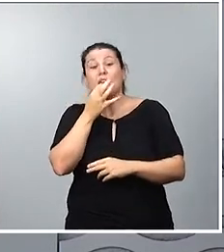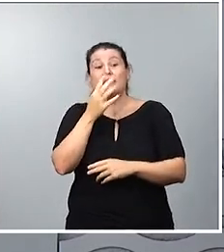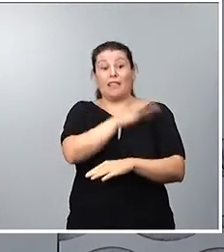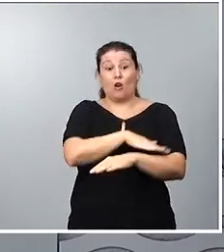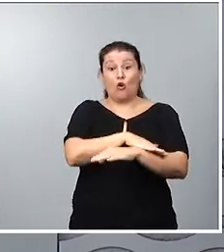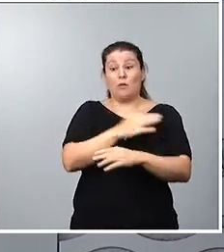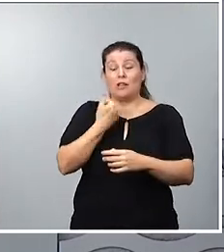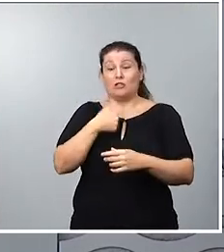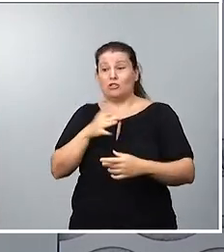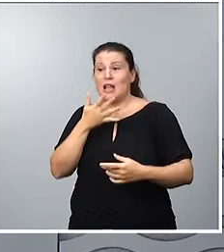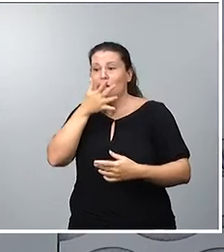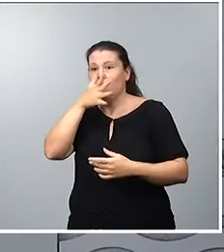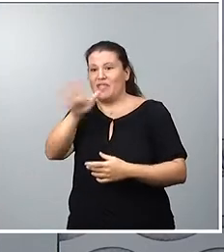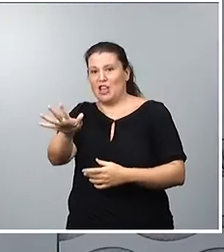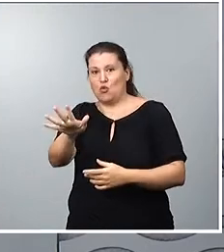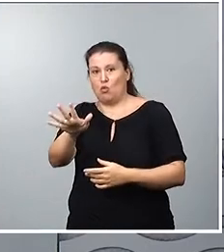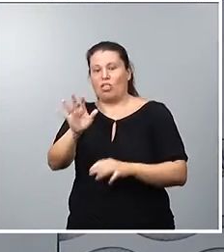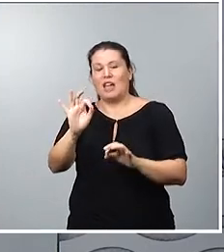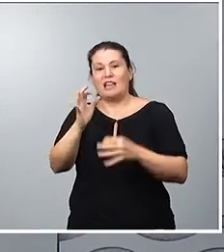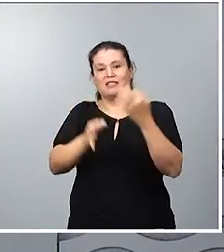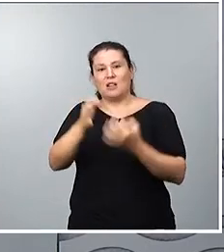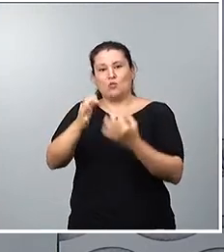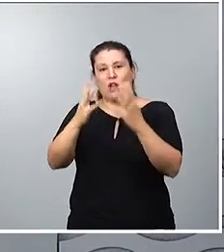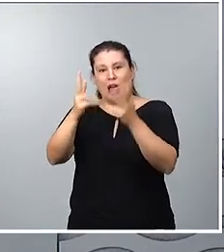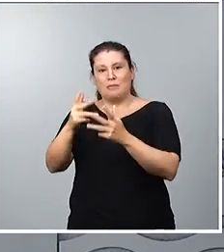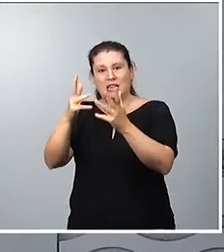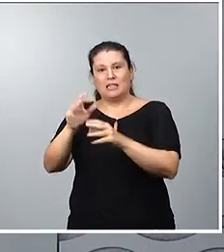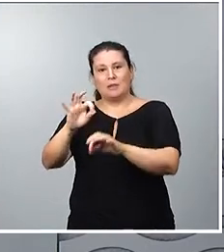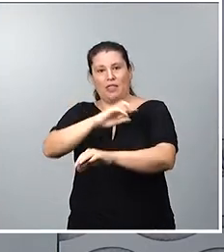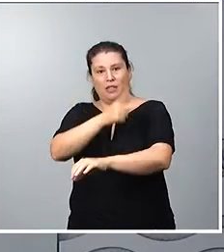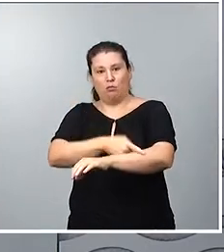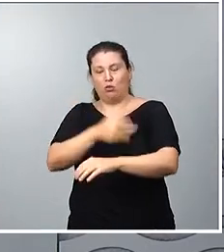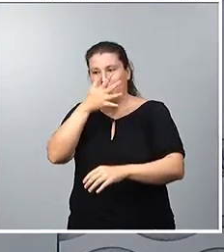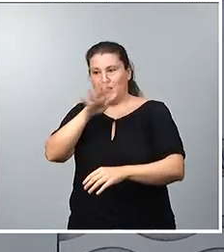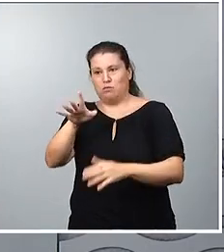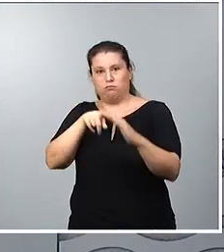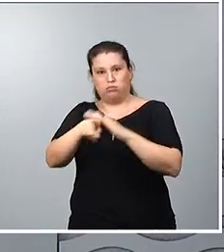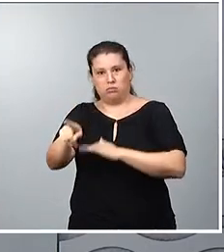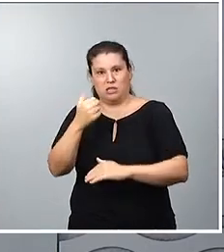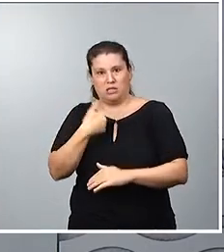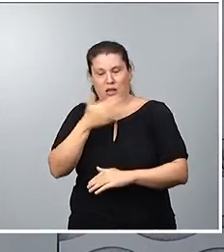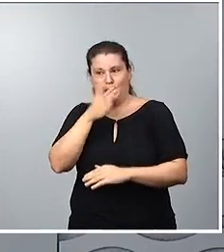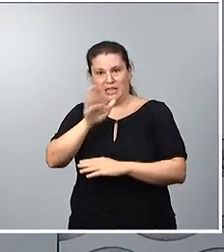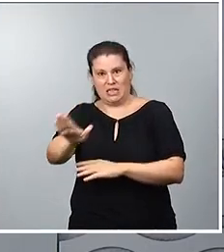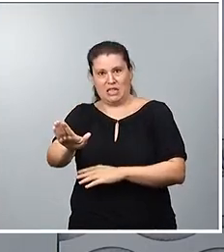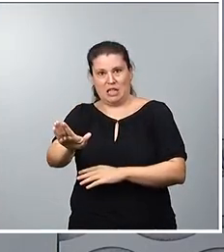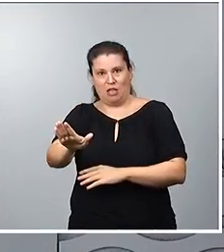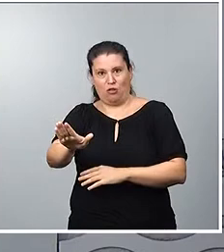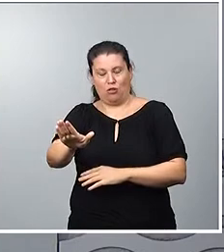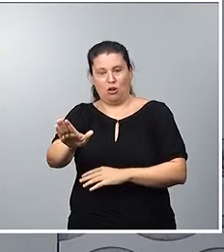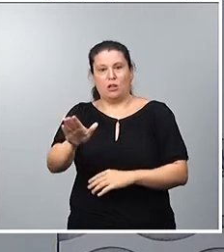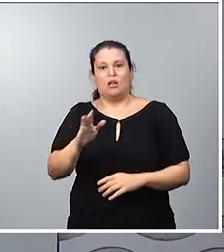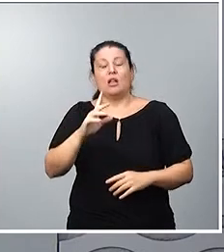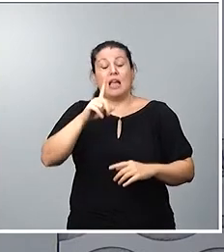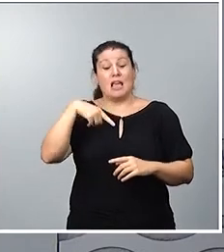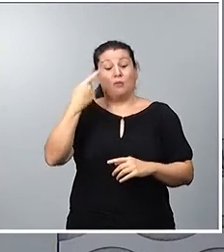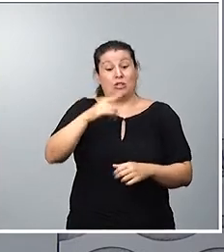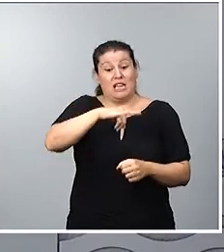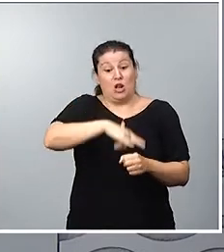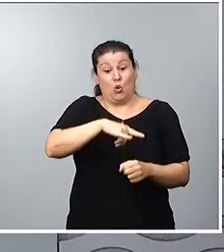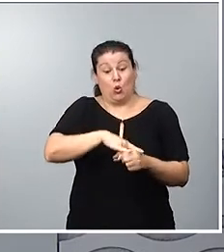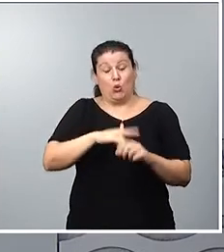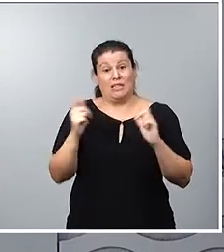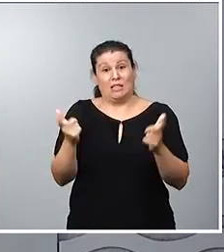presenta una denuncia ante el Tribunal Administrativo del Deporte. El lunes el tribunal se reúne,